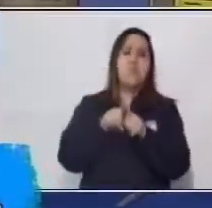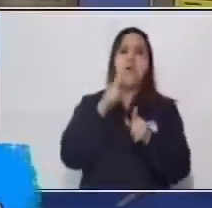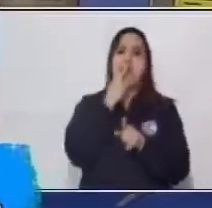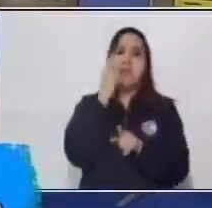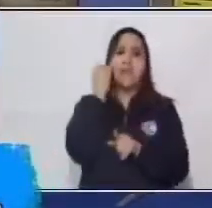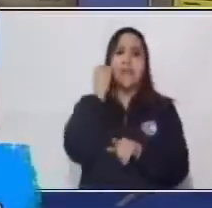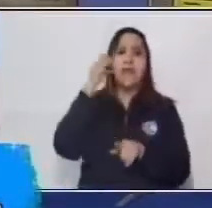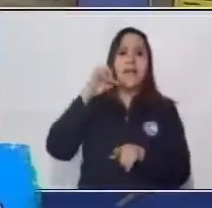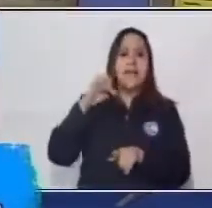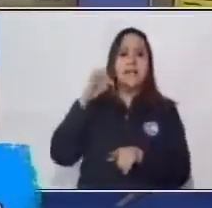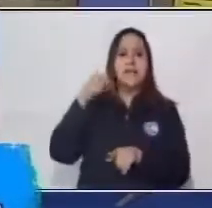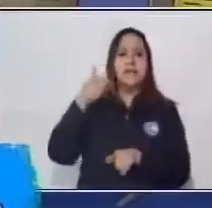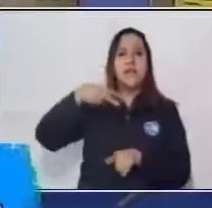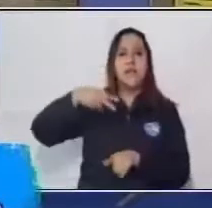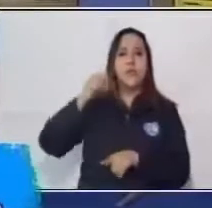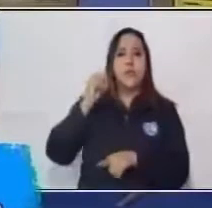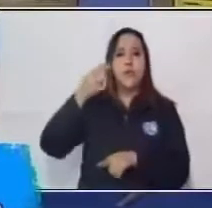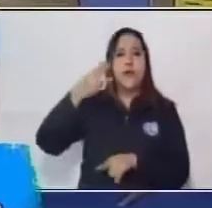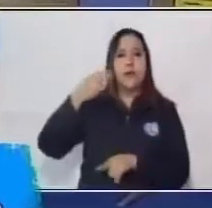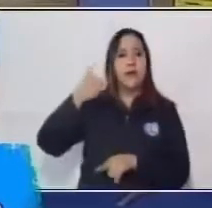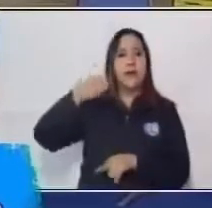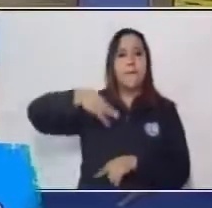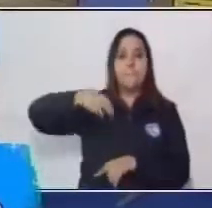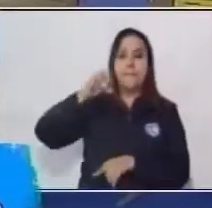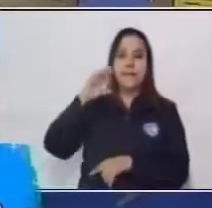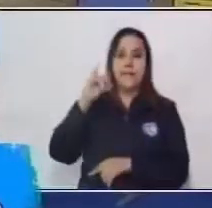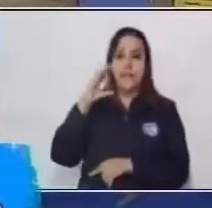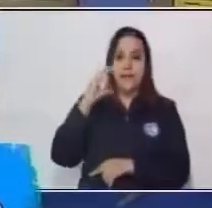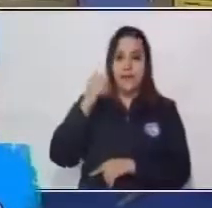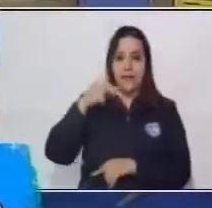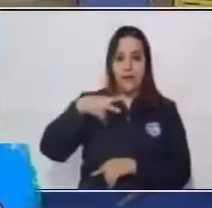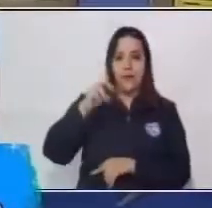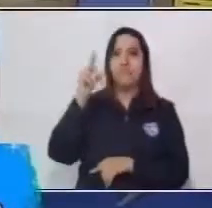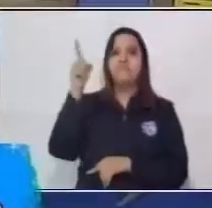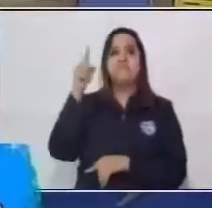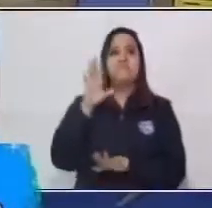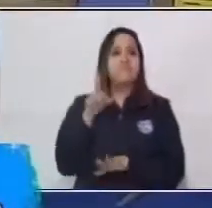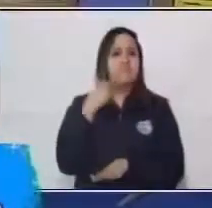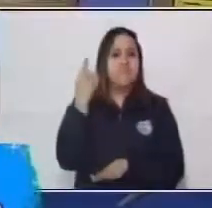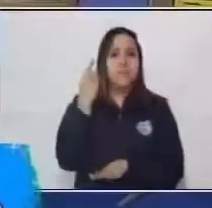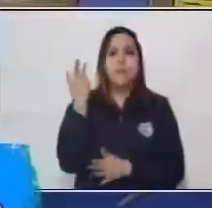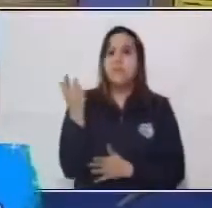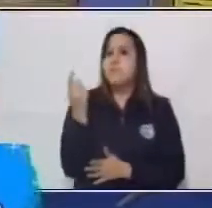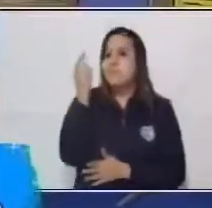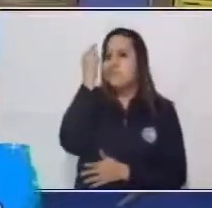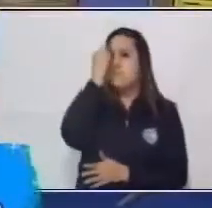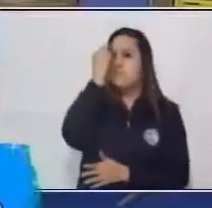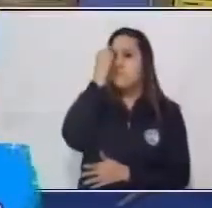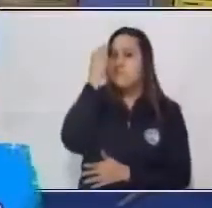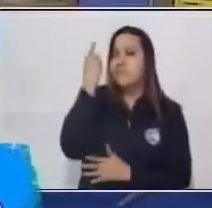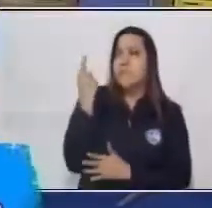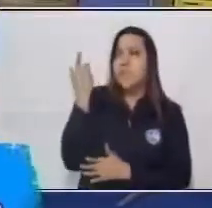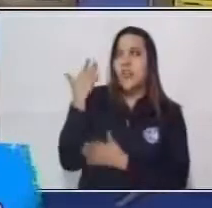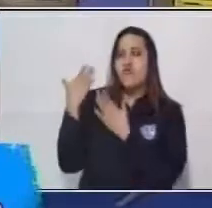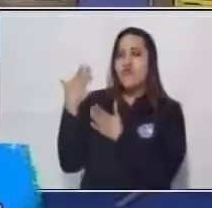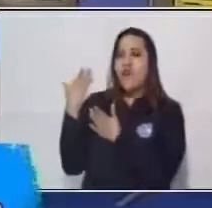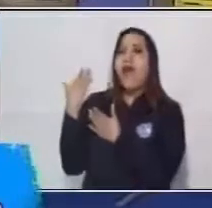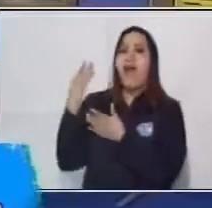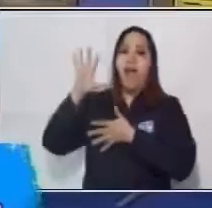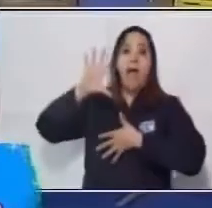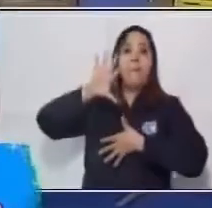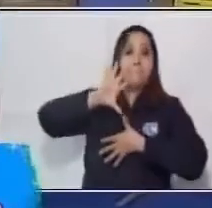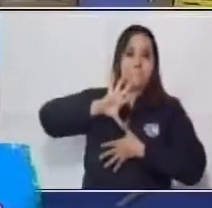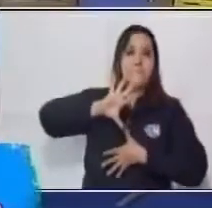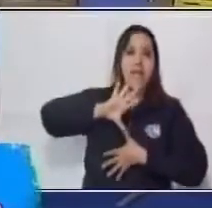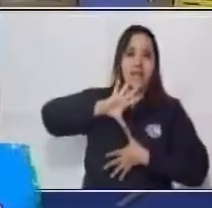término hispanoamericano, tenemos que pensar primeramente en toda América, principalmente